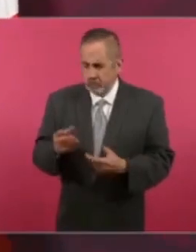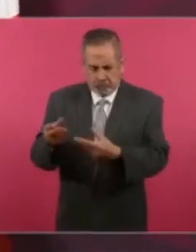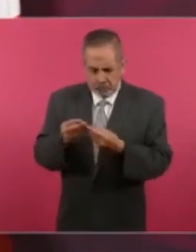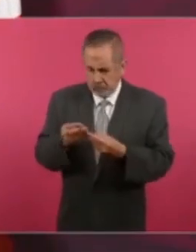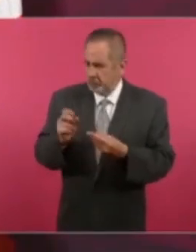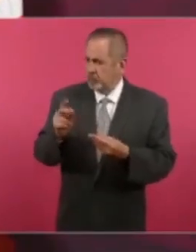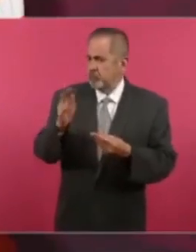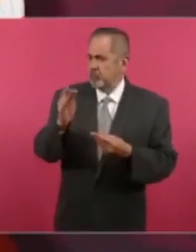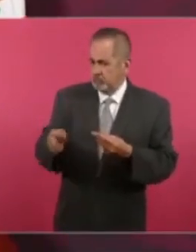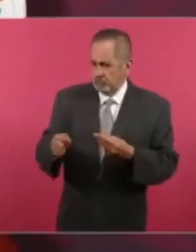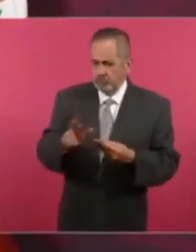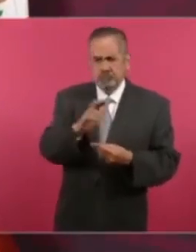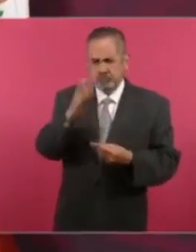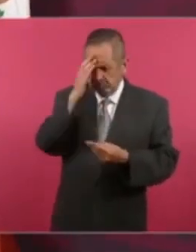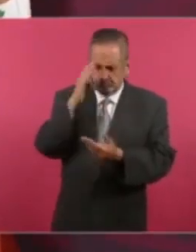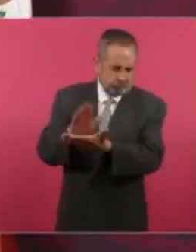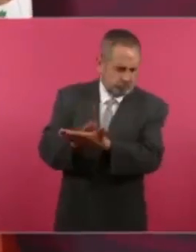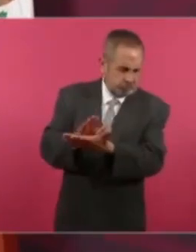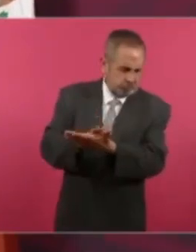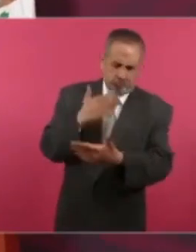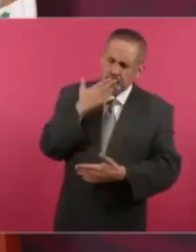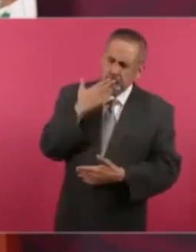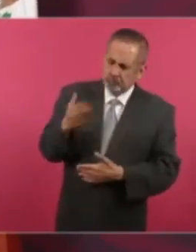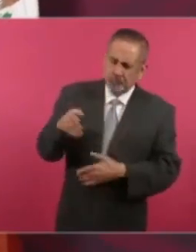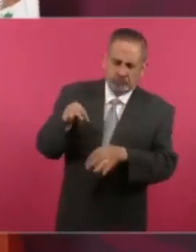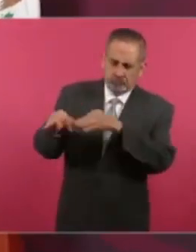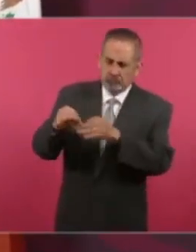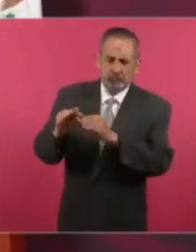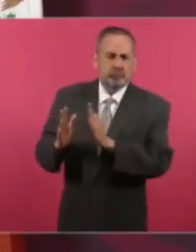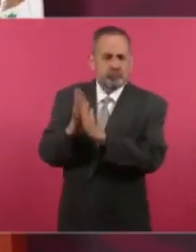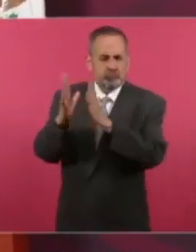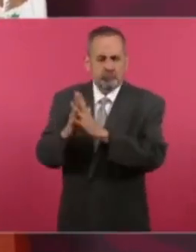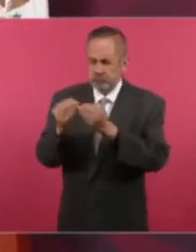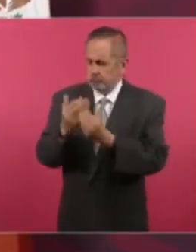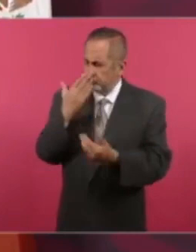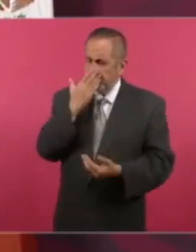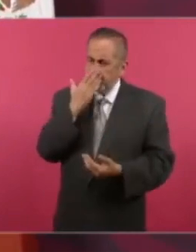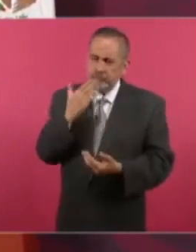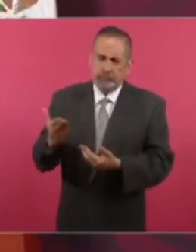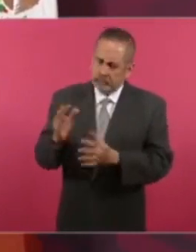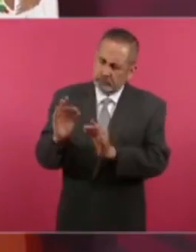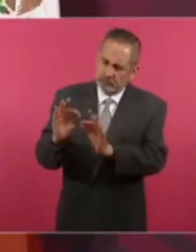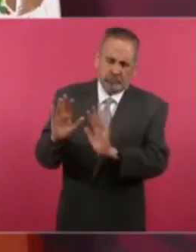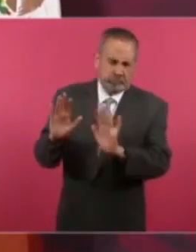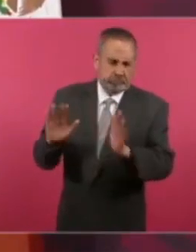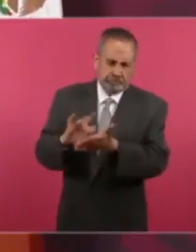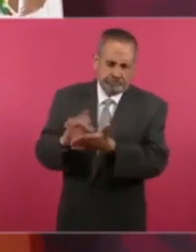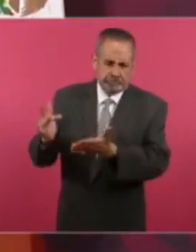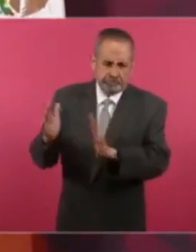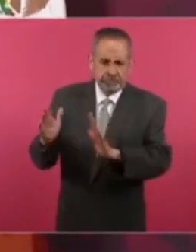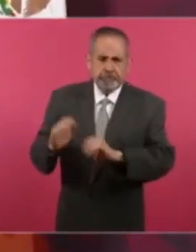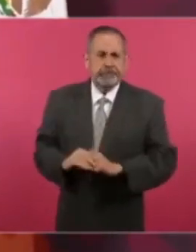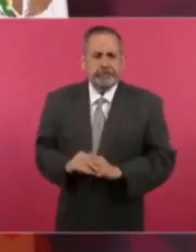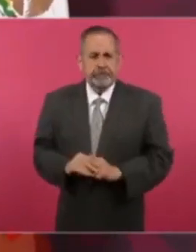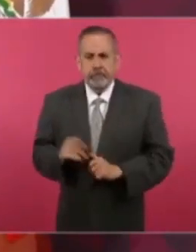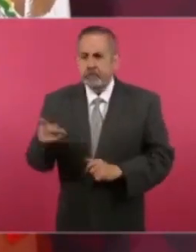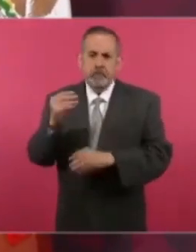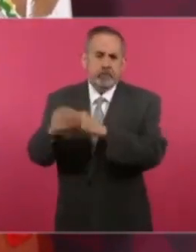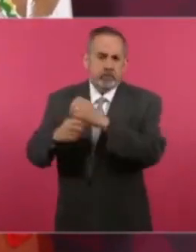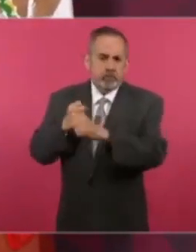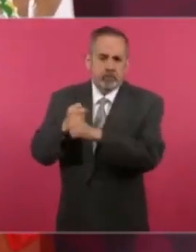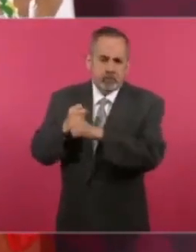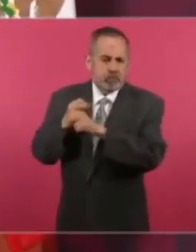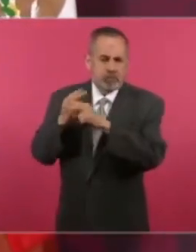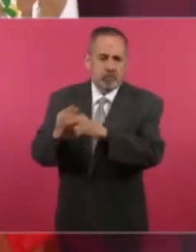y se le reconoció pues su participación. En varios años